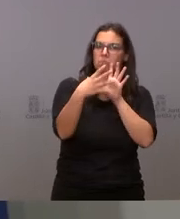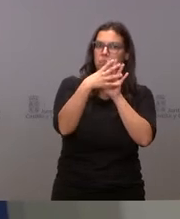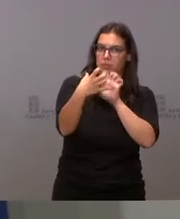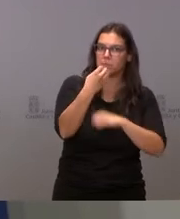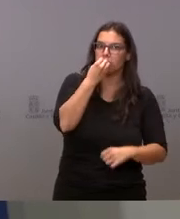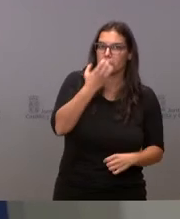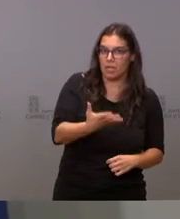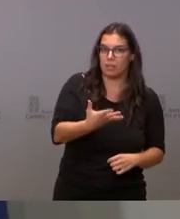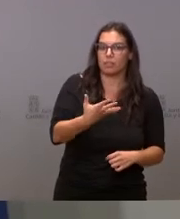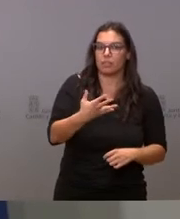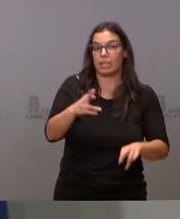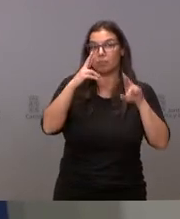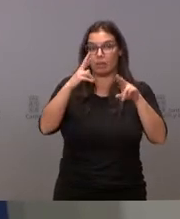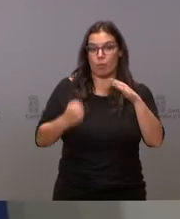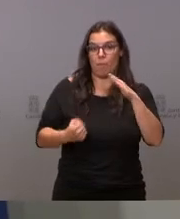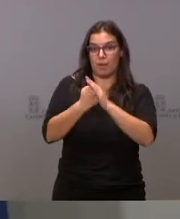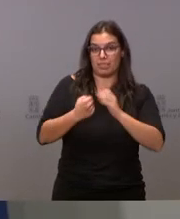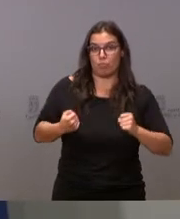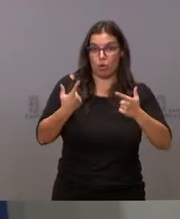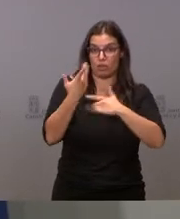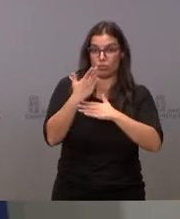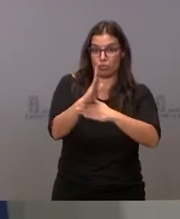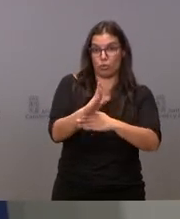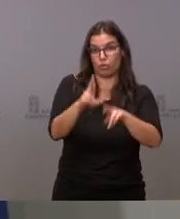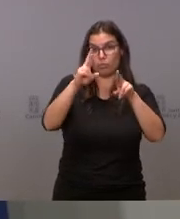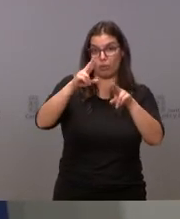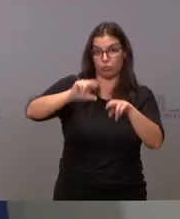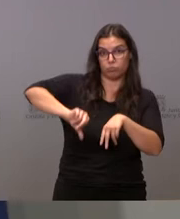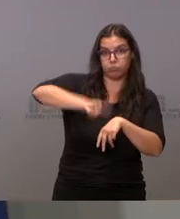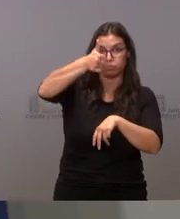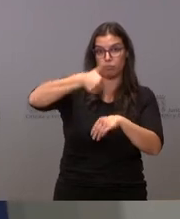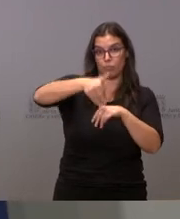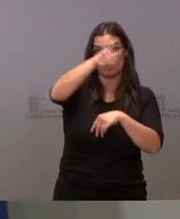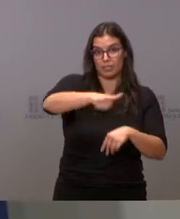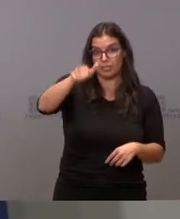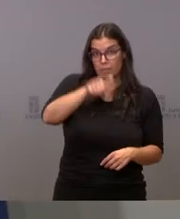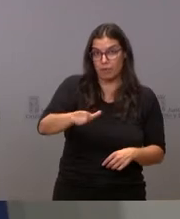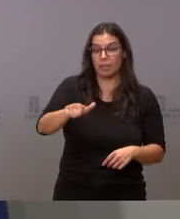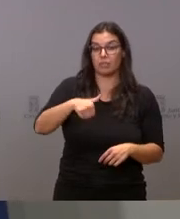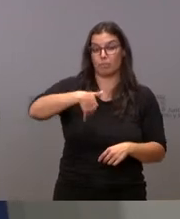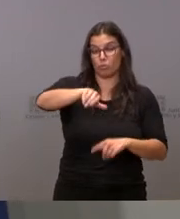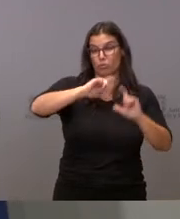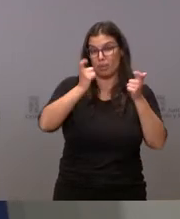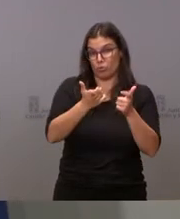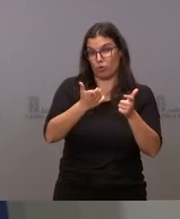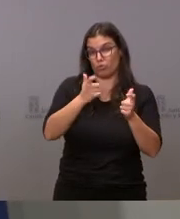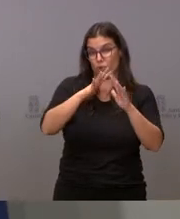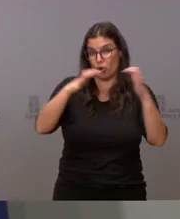esperamos aprobar el techo de gasto en las próximas semanas, en el siguiente pleno si fuera posible